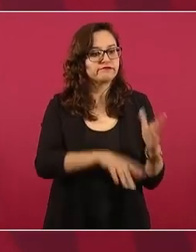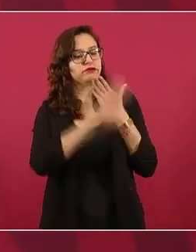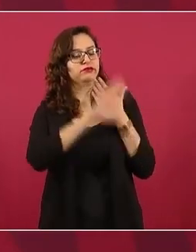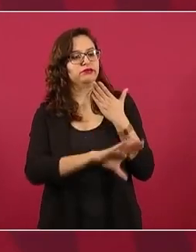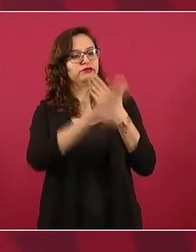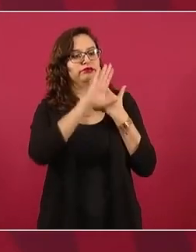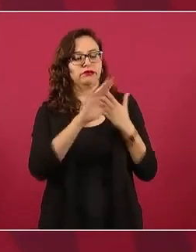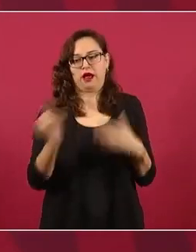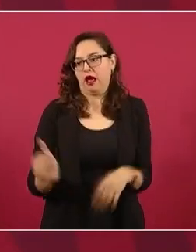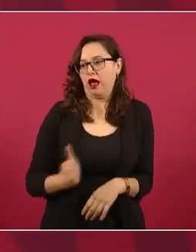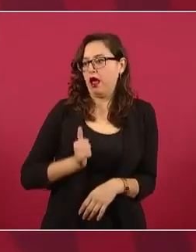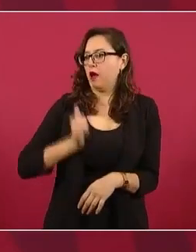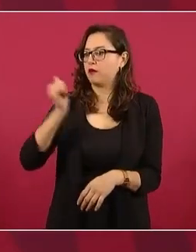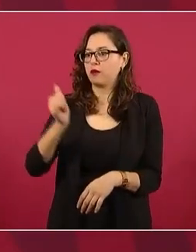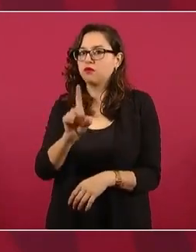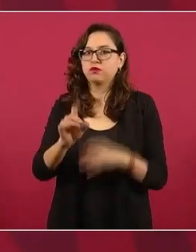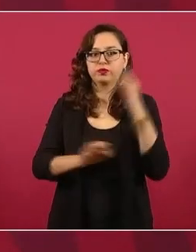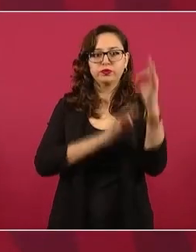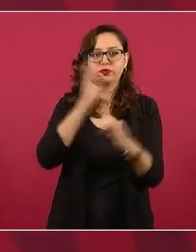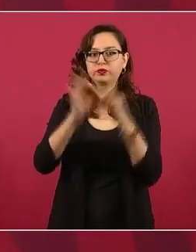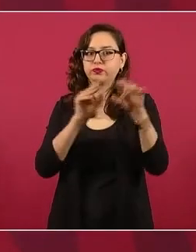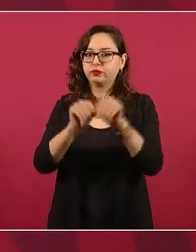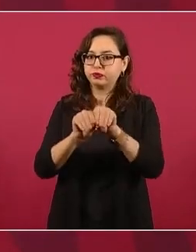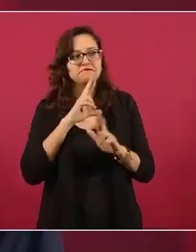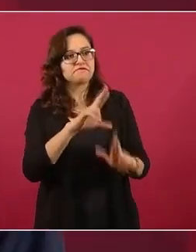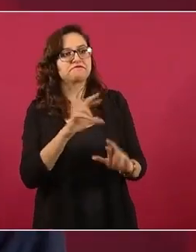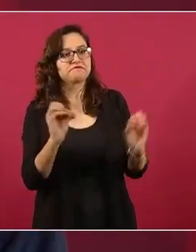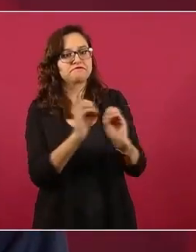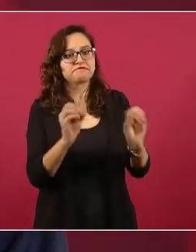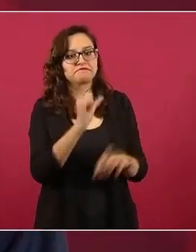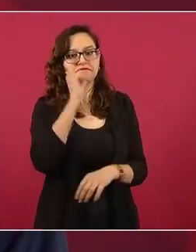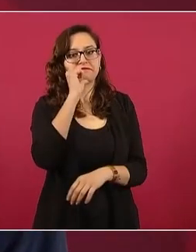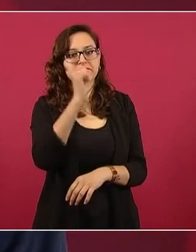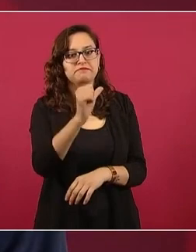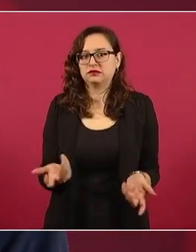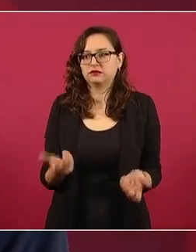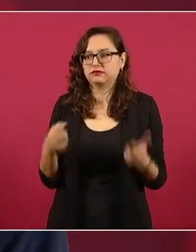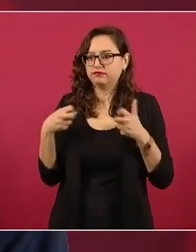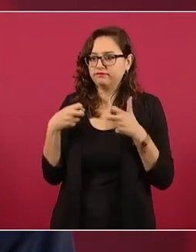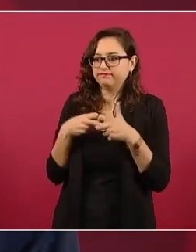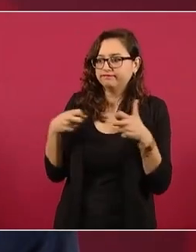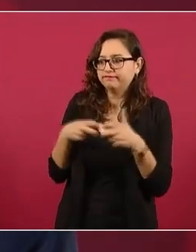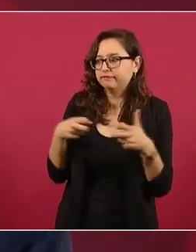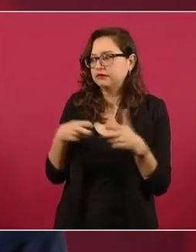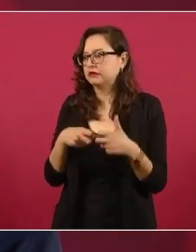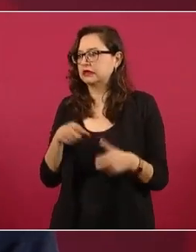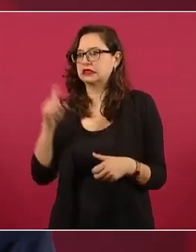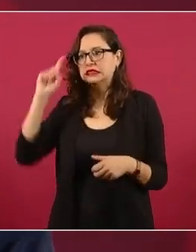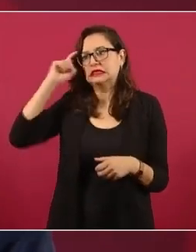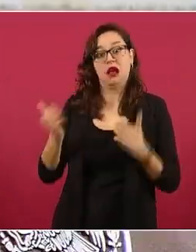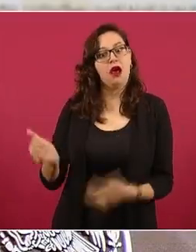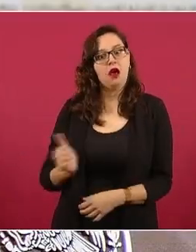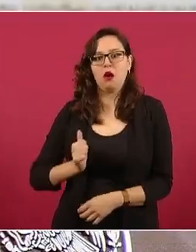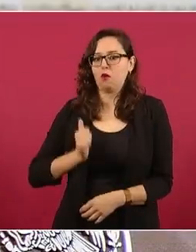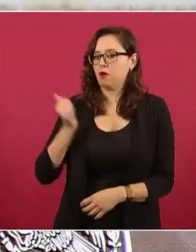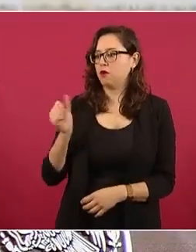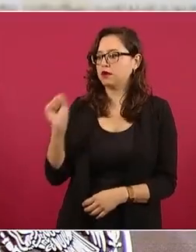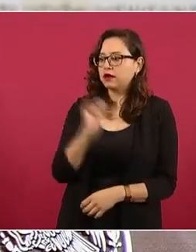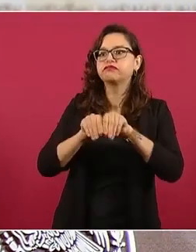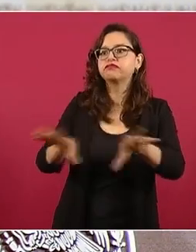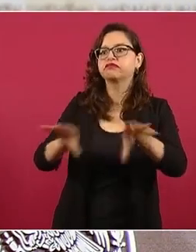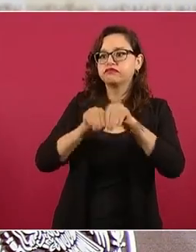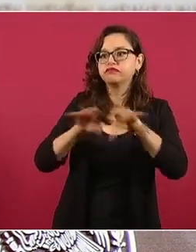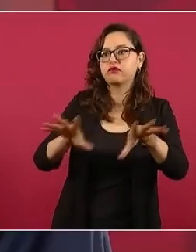muy desesperados, nerviosos, haciendo propaganda, usan los fines de semana para